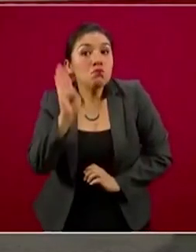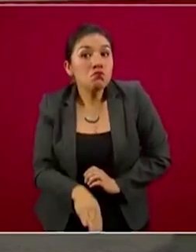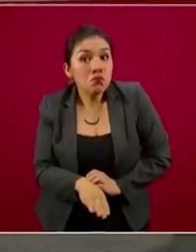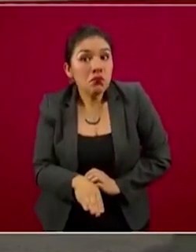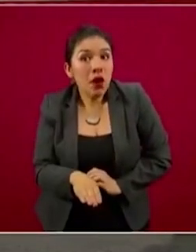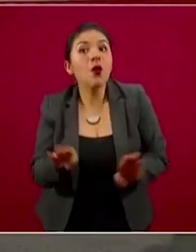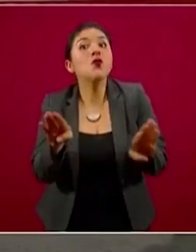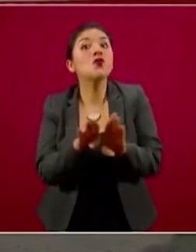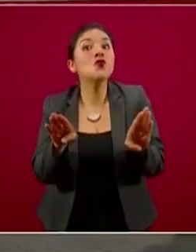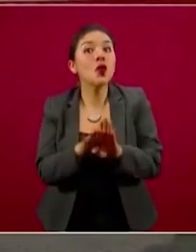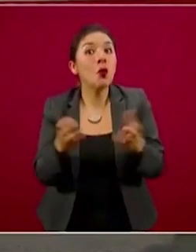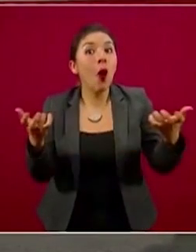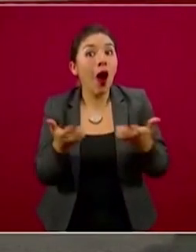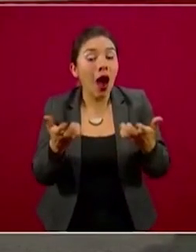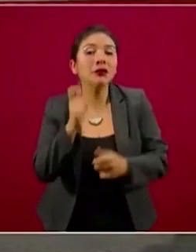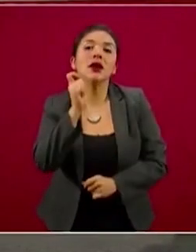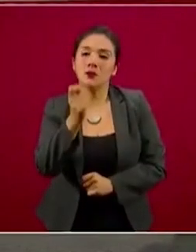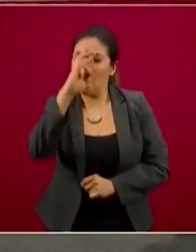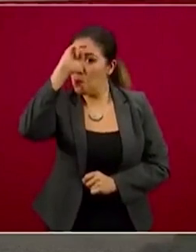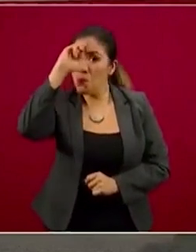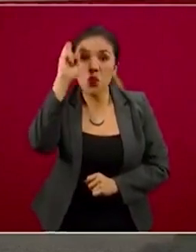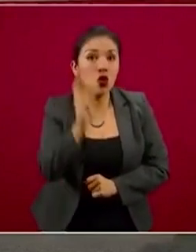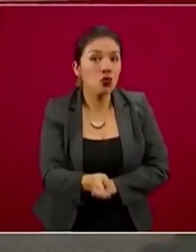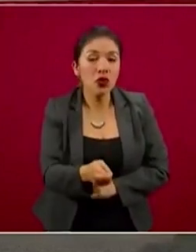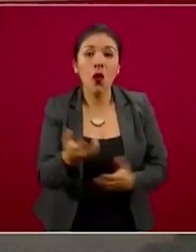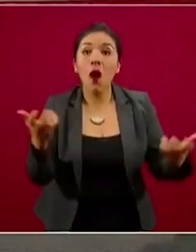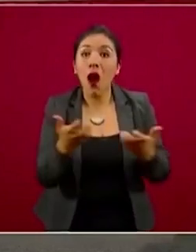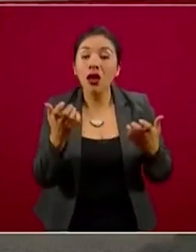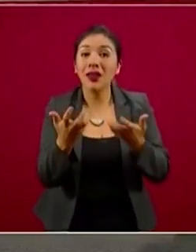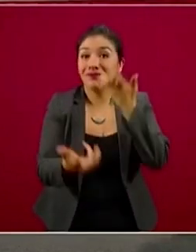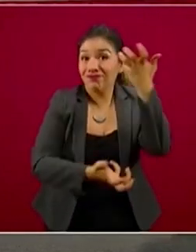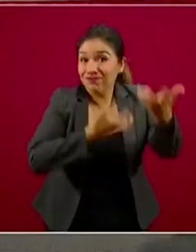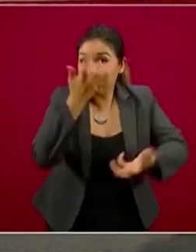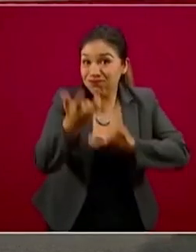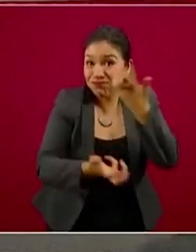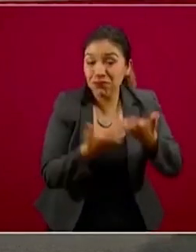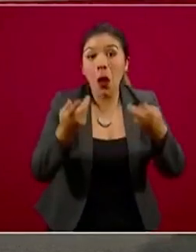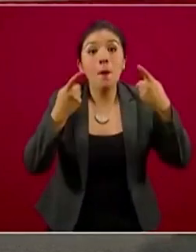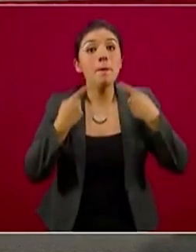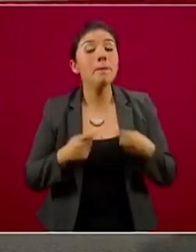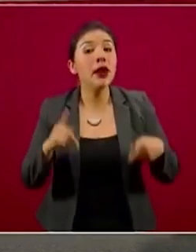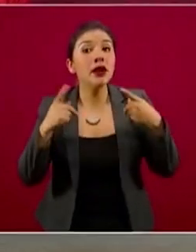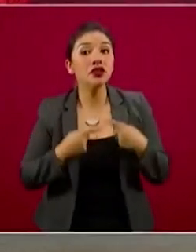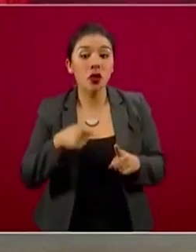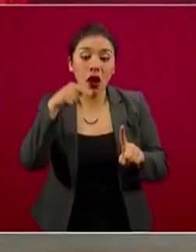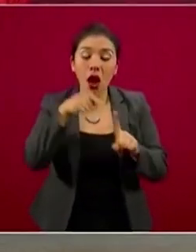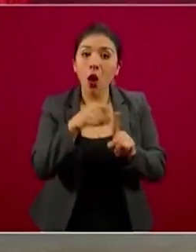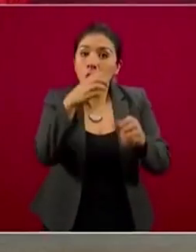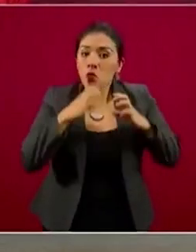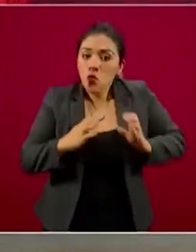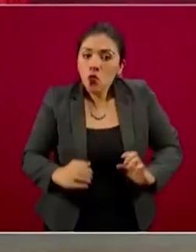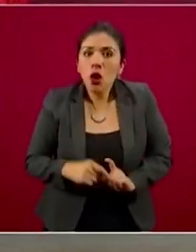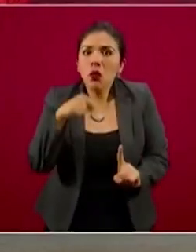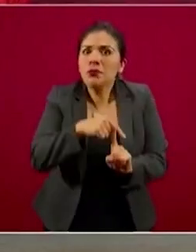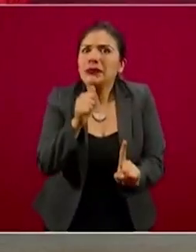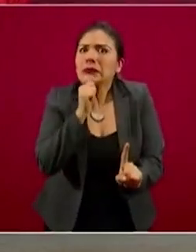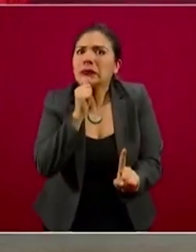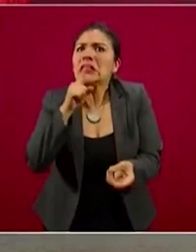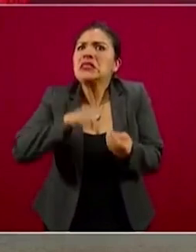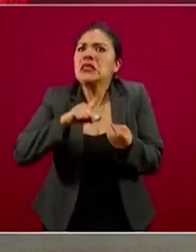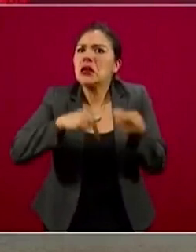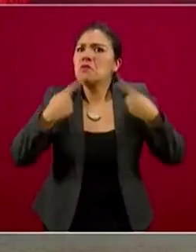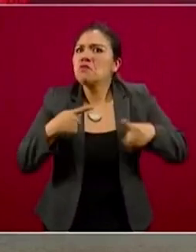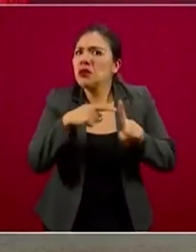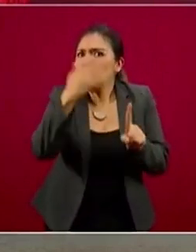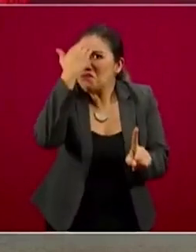es la prohibición de que se haga cremación de personas o de cuerpos que no han sido identificados